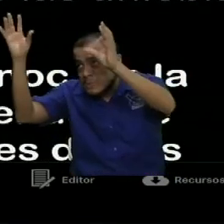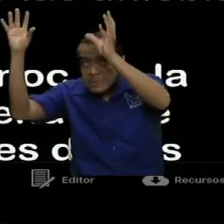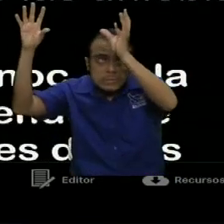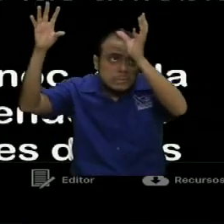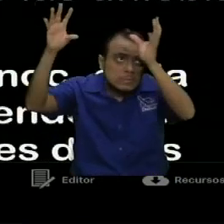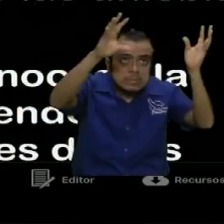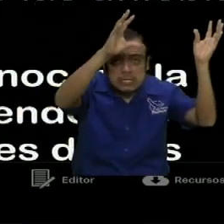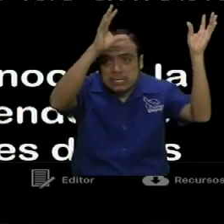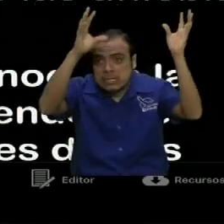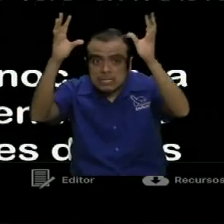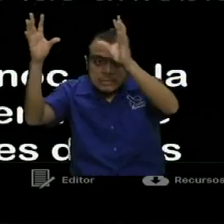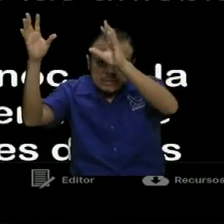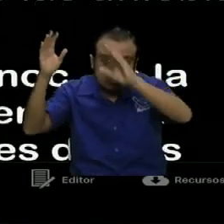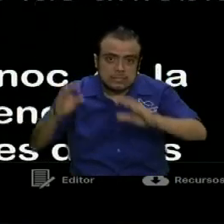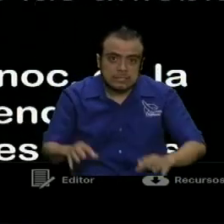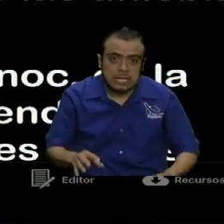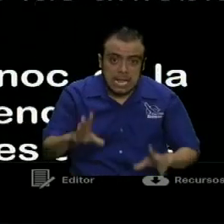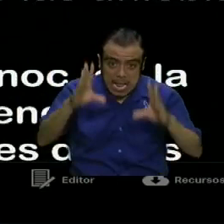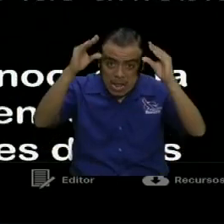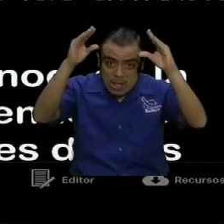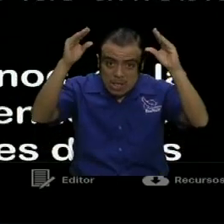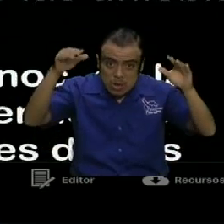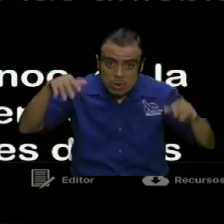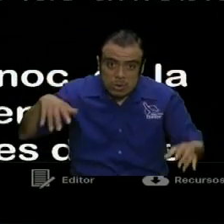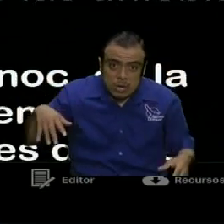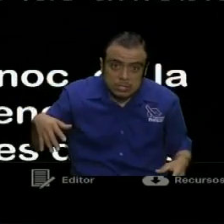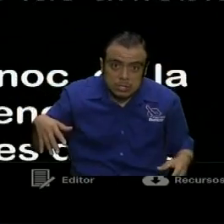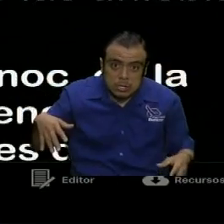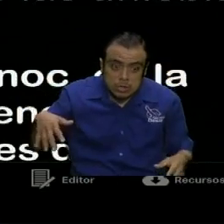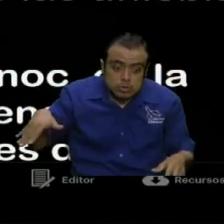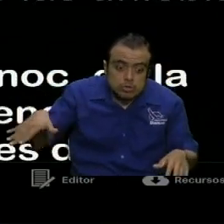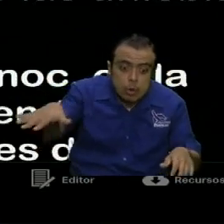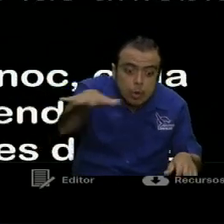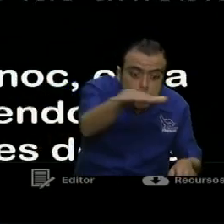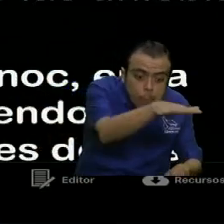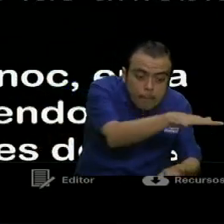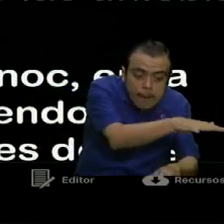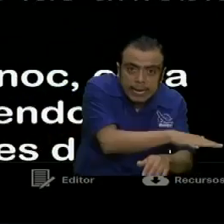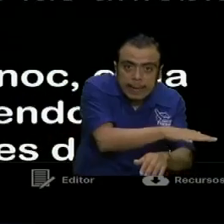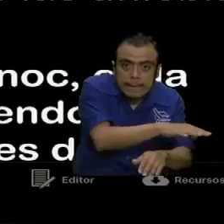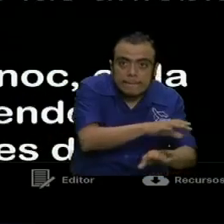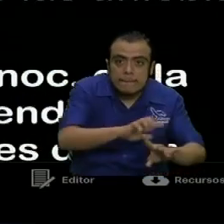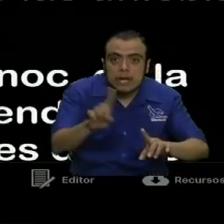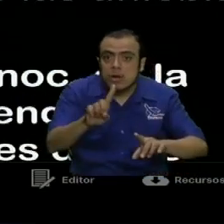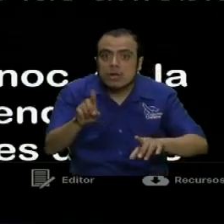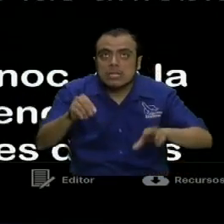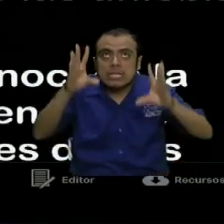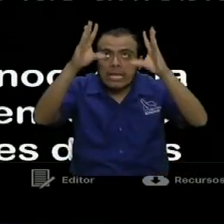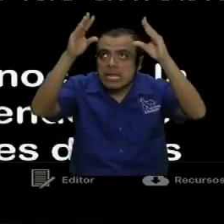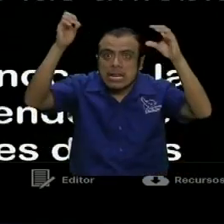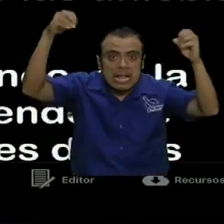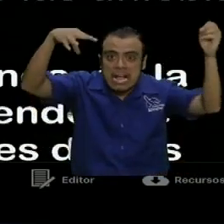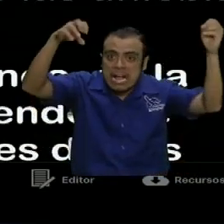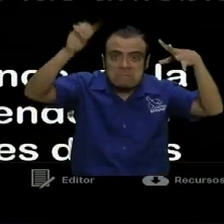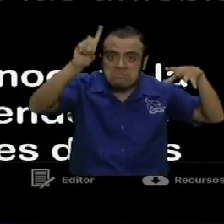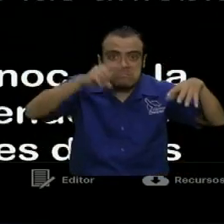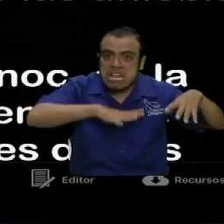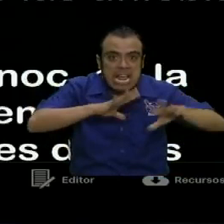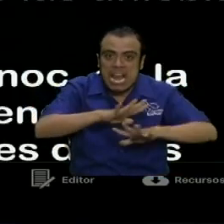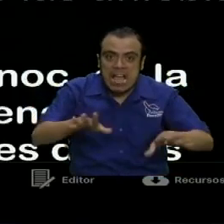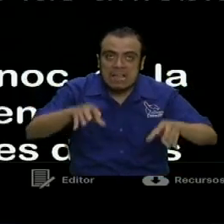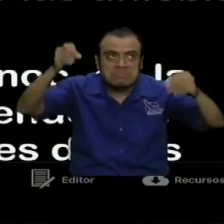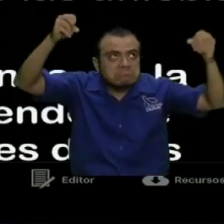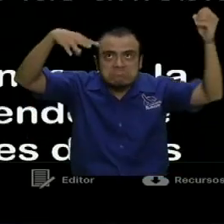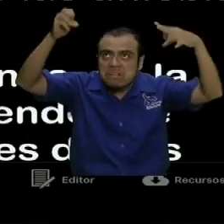nubes cubren. Cuando hay sol, cubren. Pero como no tienen peso de agua, de lluvia,